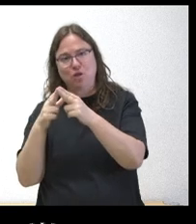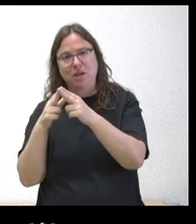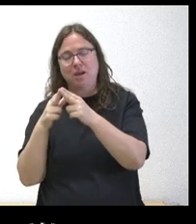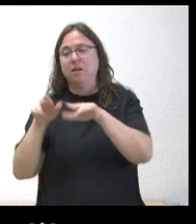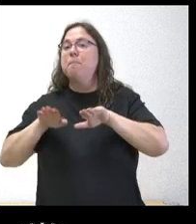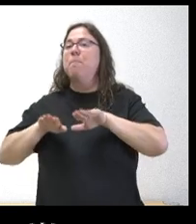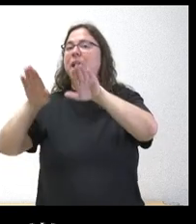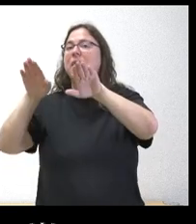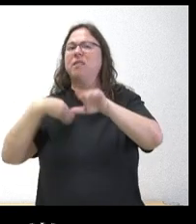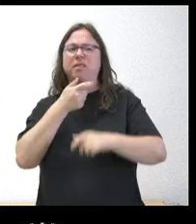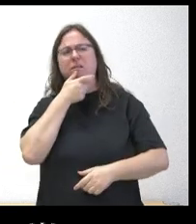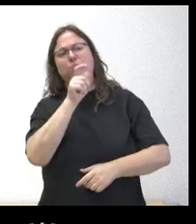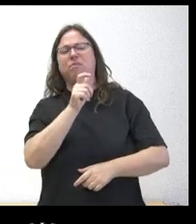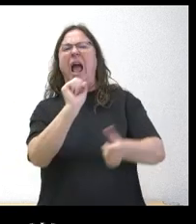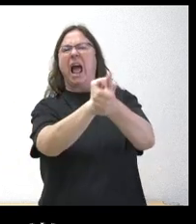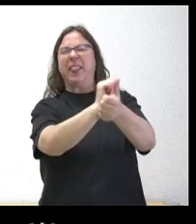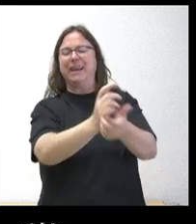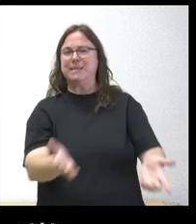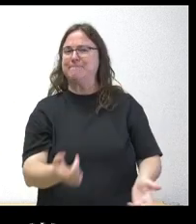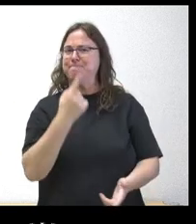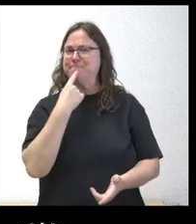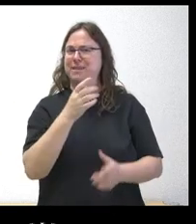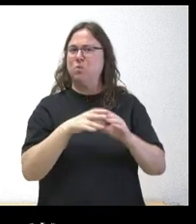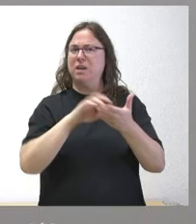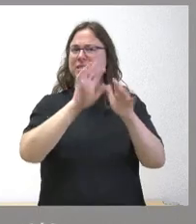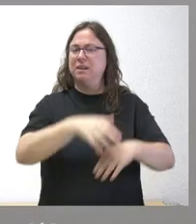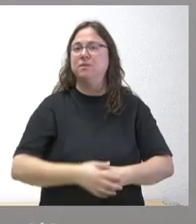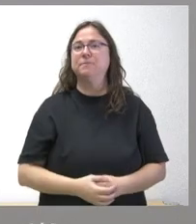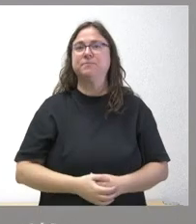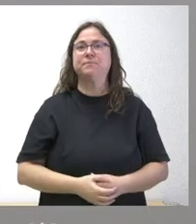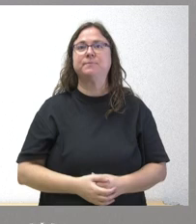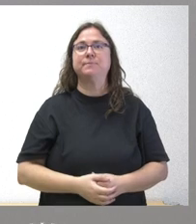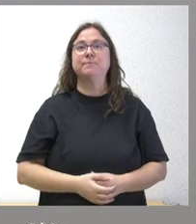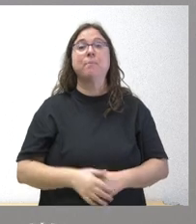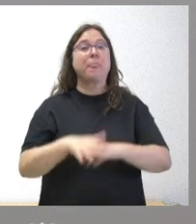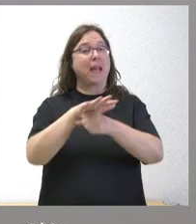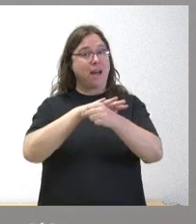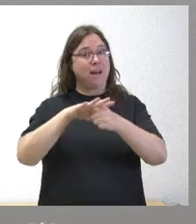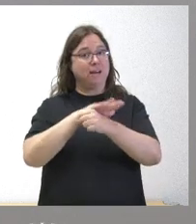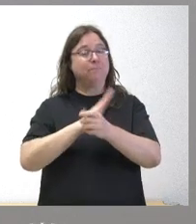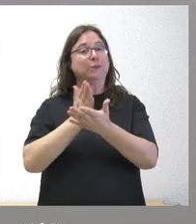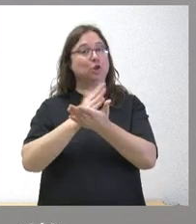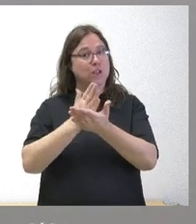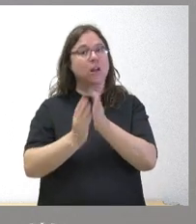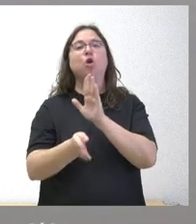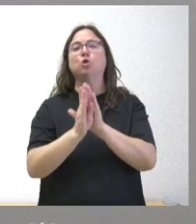paralela mientras hacen este tipo de declaraciones por parte de la Junta de Castilla y León Bueno en el ámbito del SERLA van a seguir siendo patronatos y